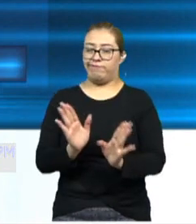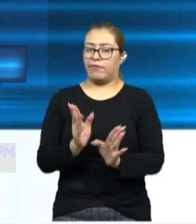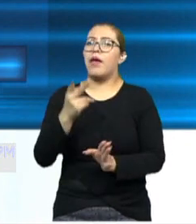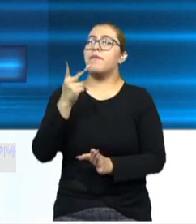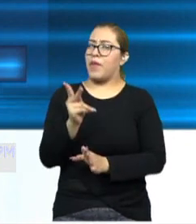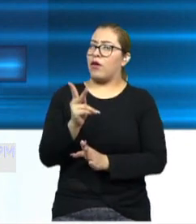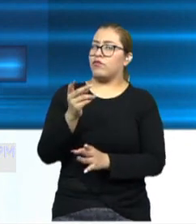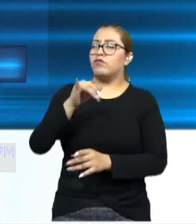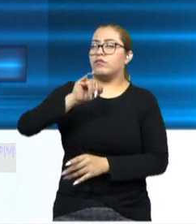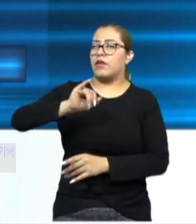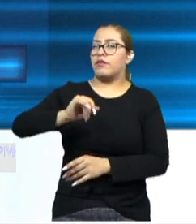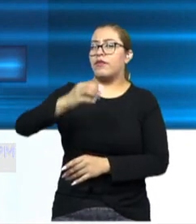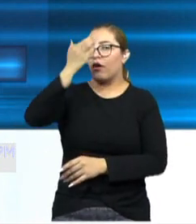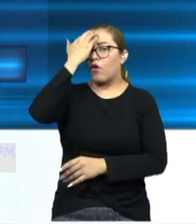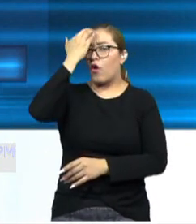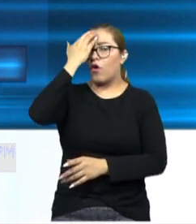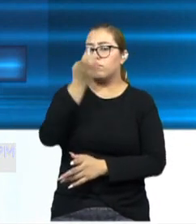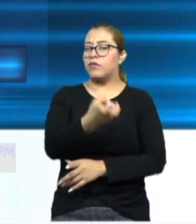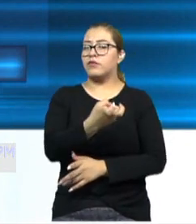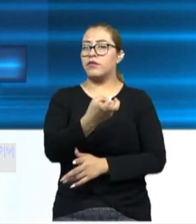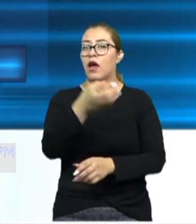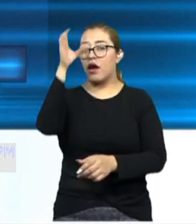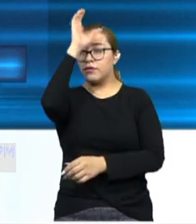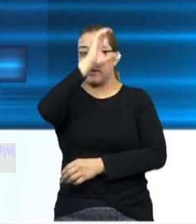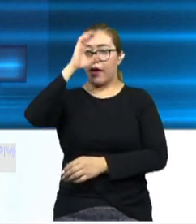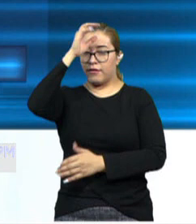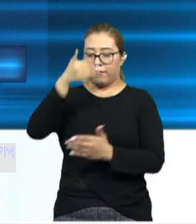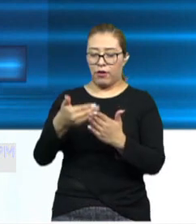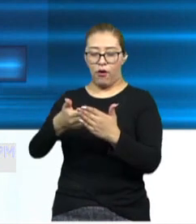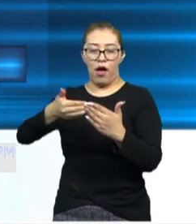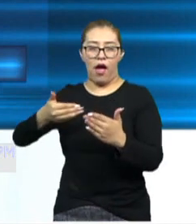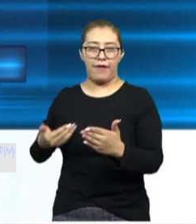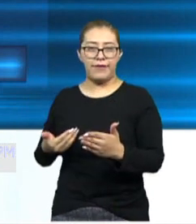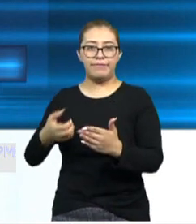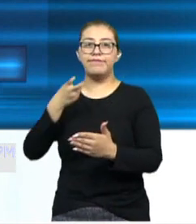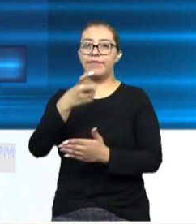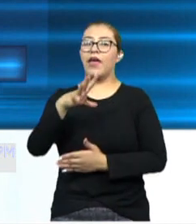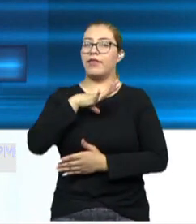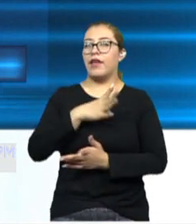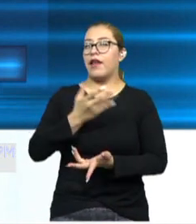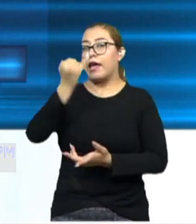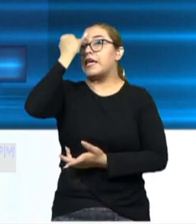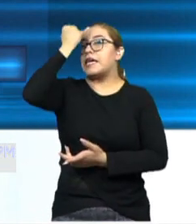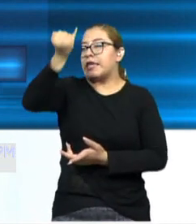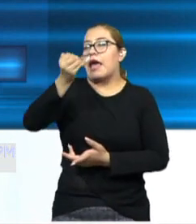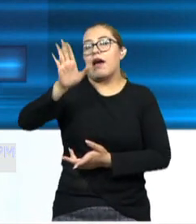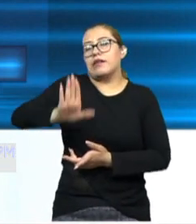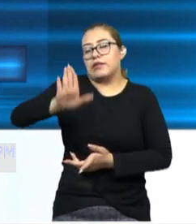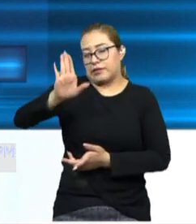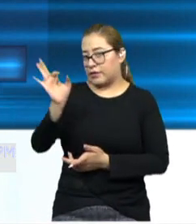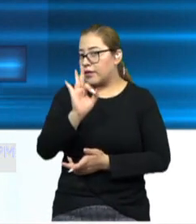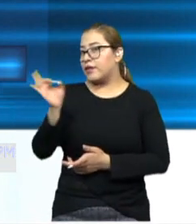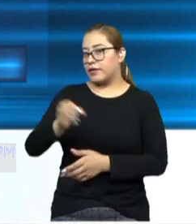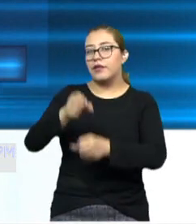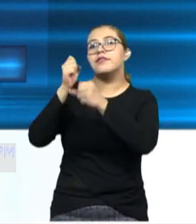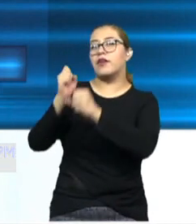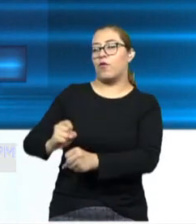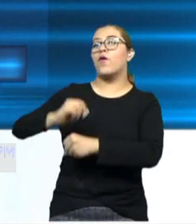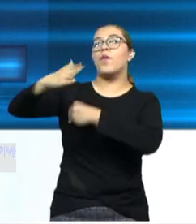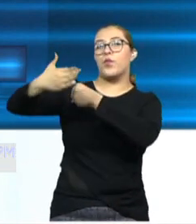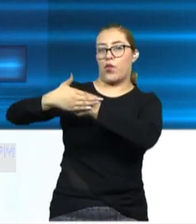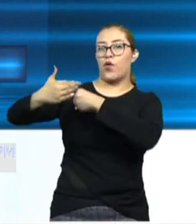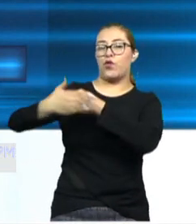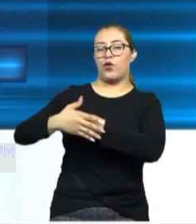reconocemos, en base al conocimiento científico previo, que existe una hipótesis que es la más probable y es la que ya comentamos,